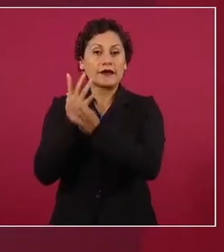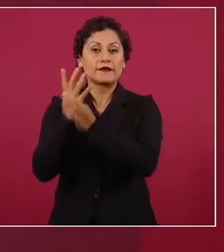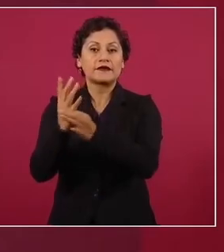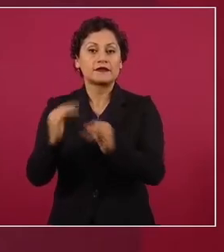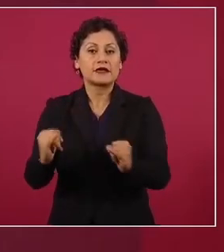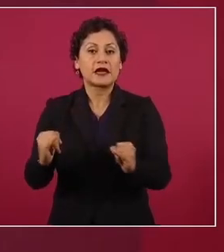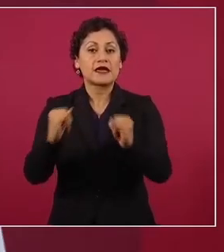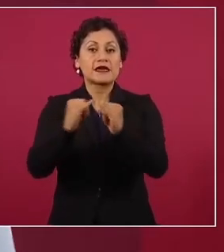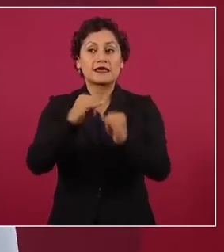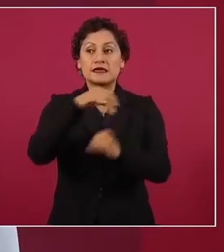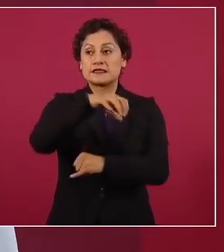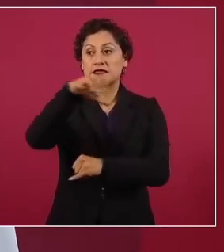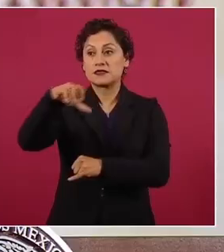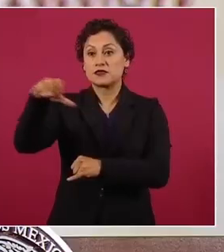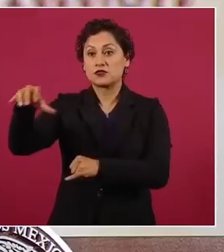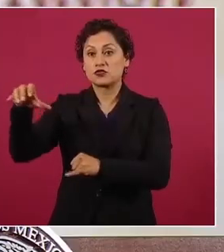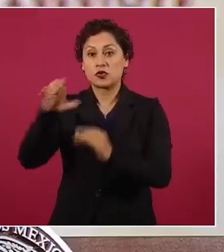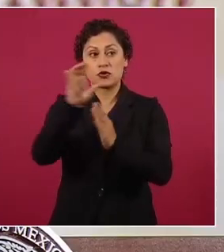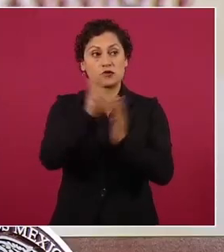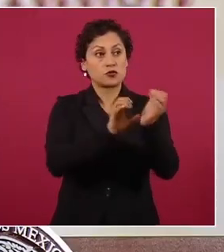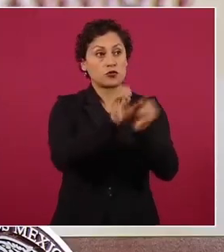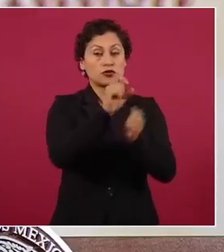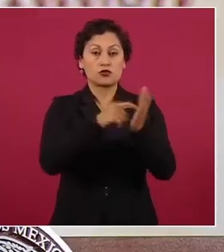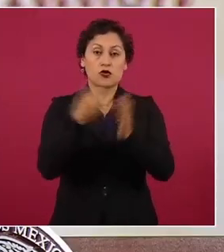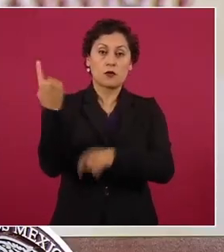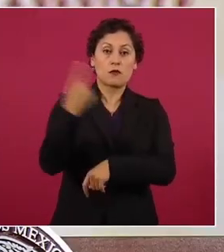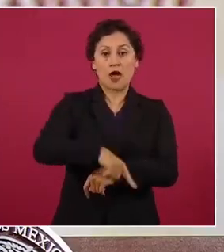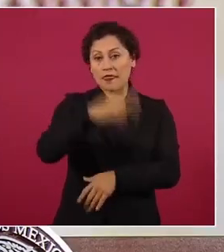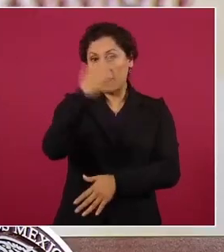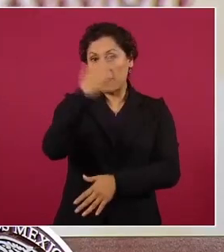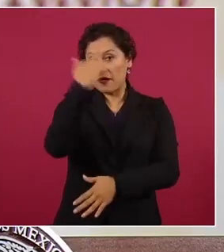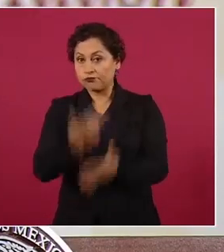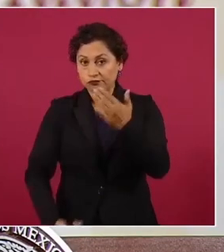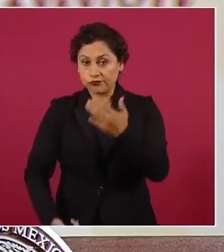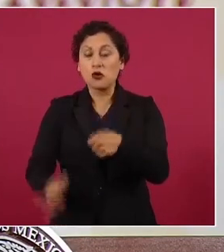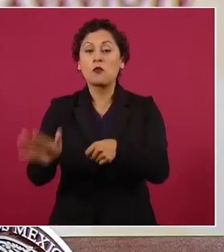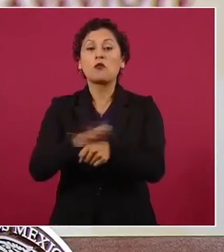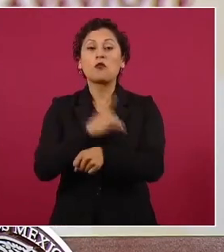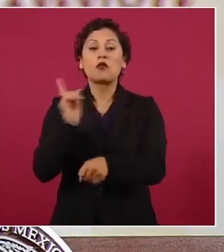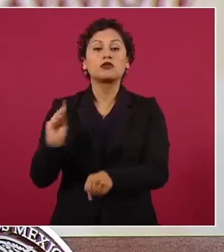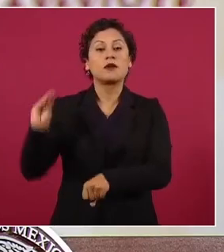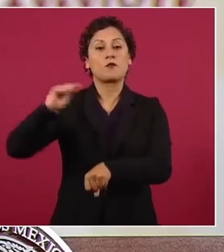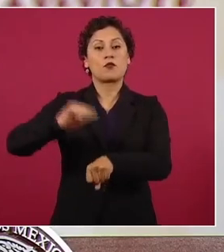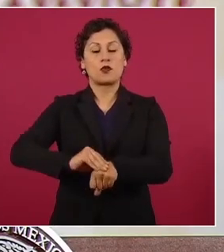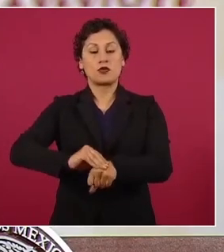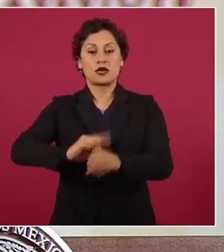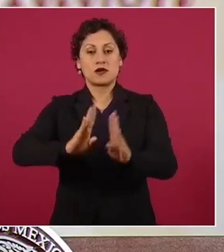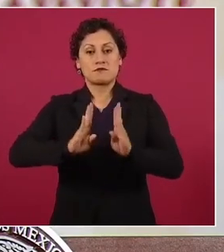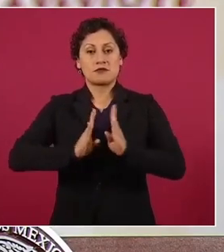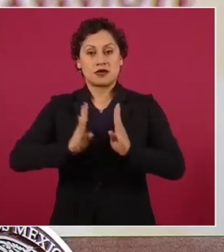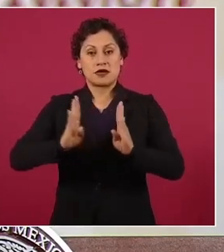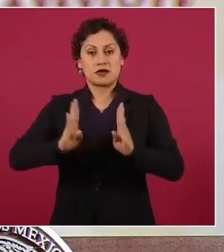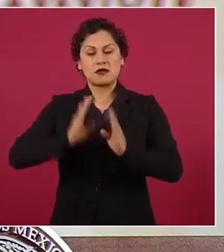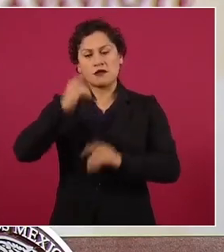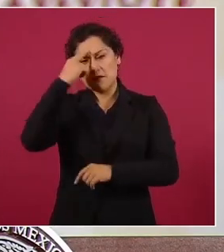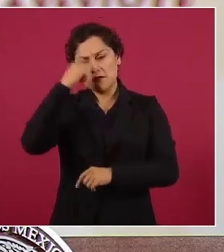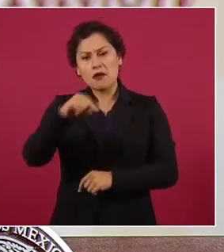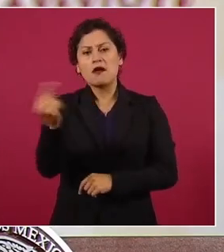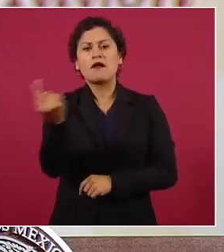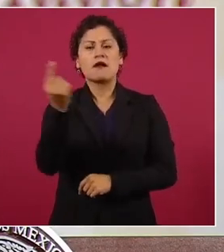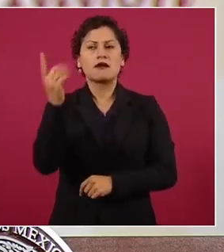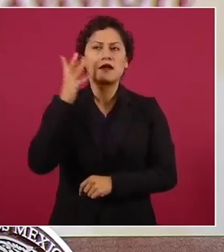y se viola la Constitución y que se militariza porque se busca amarrar las manos de futuros gobiernos